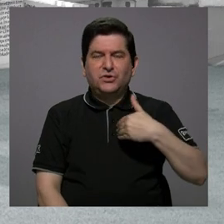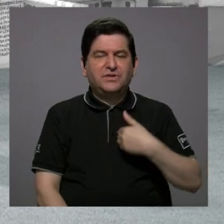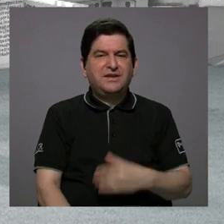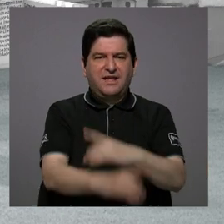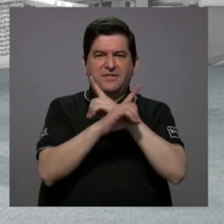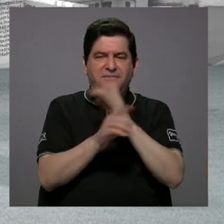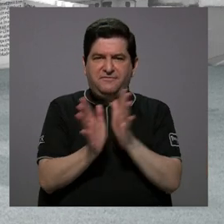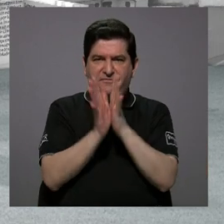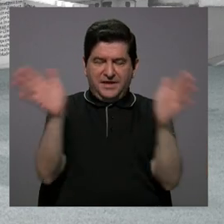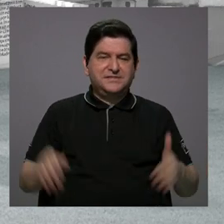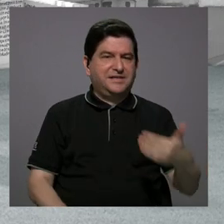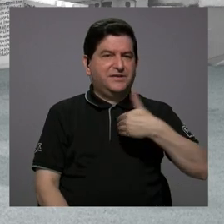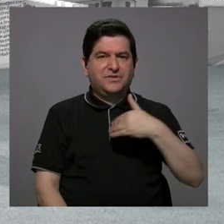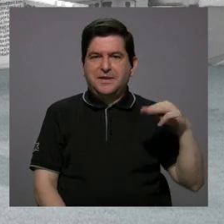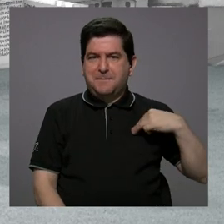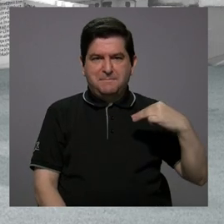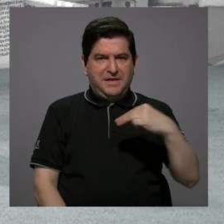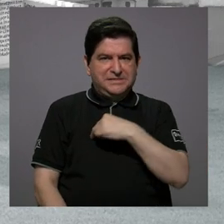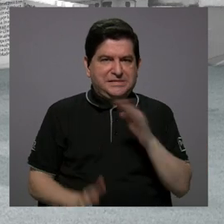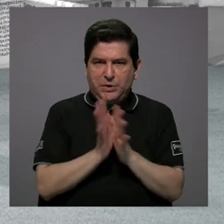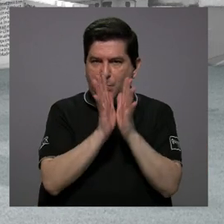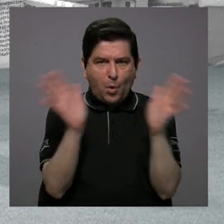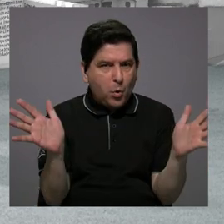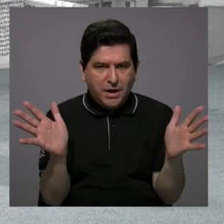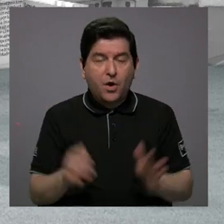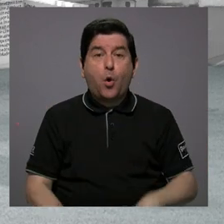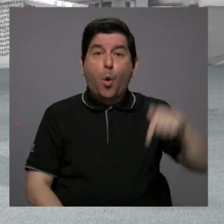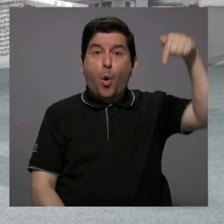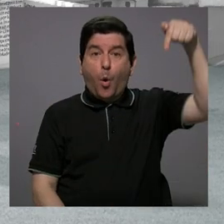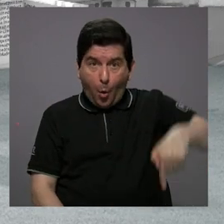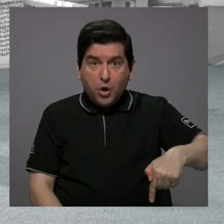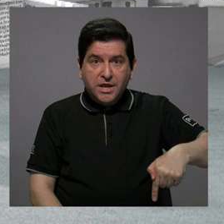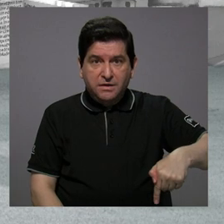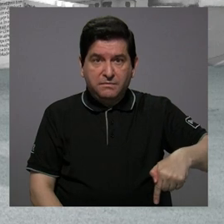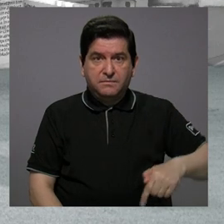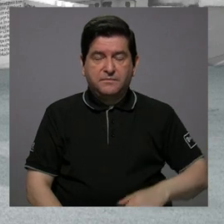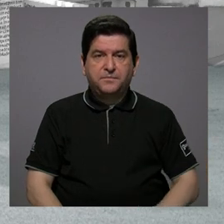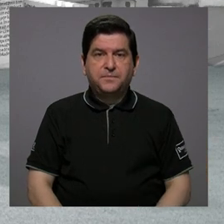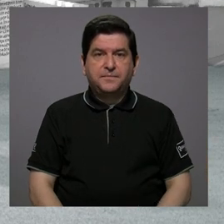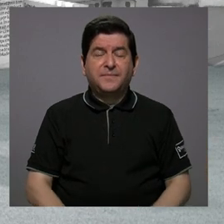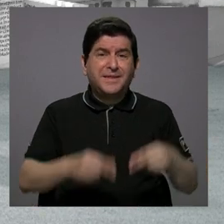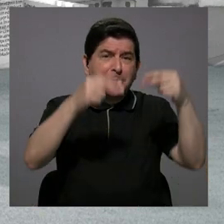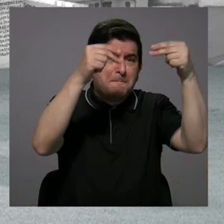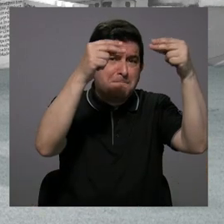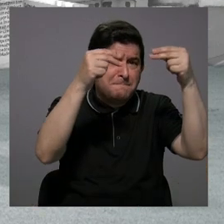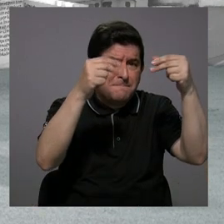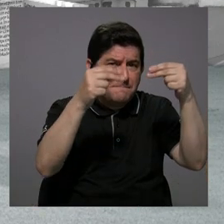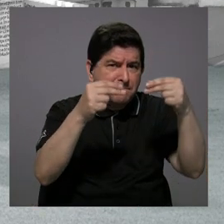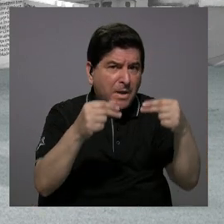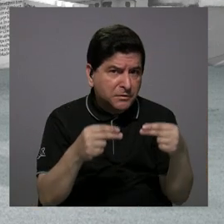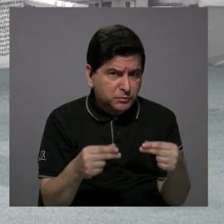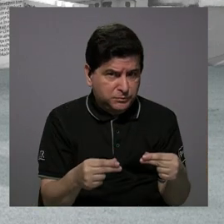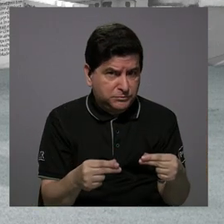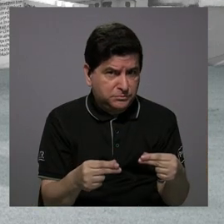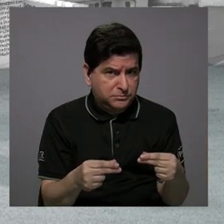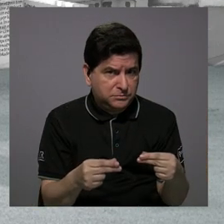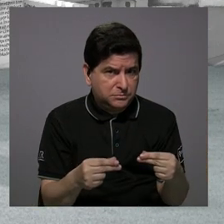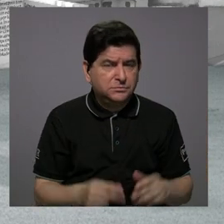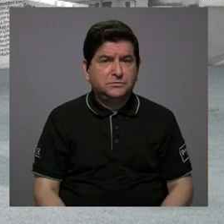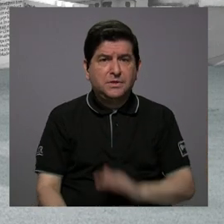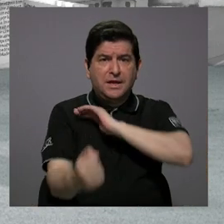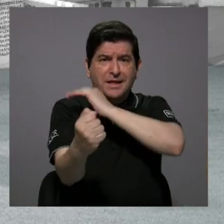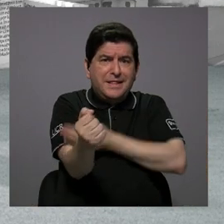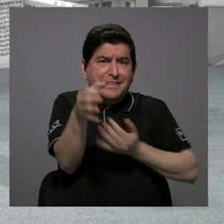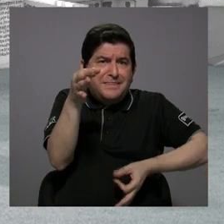defensa pública, no tenía ministerio público. Hoy por hoy, el presupuesto del